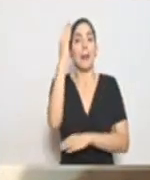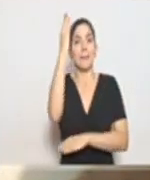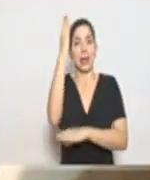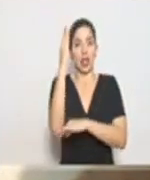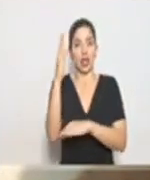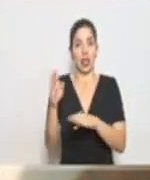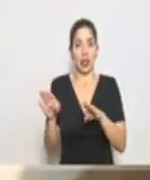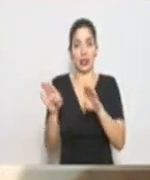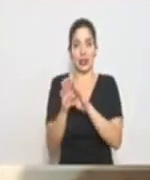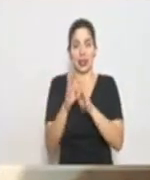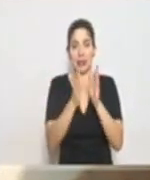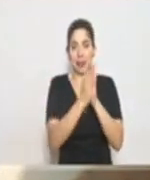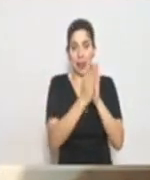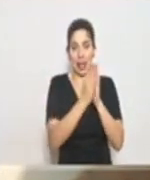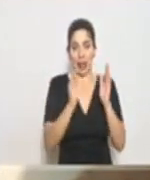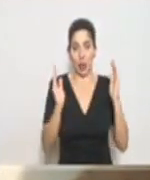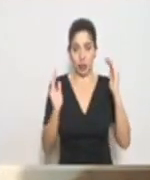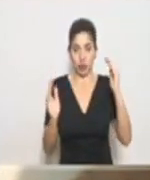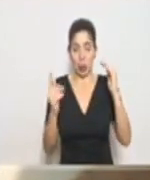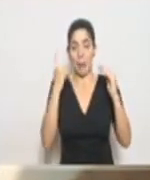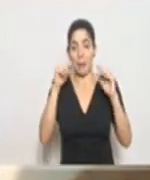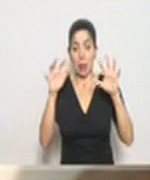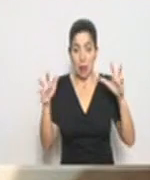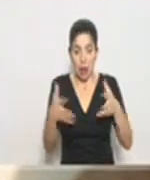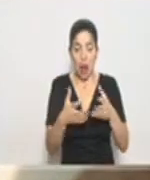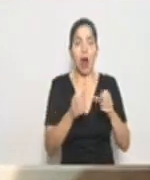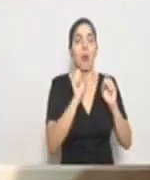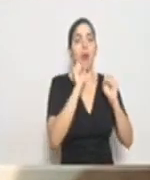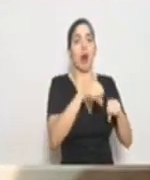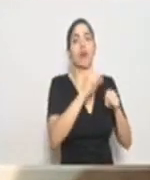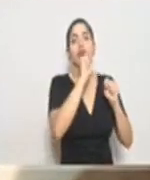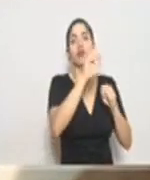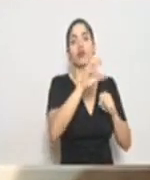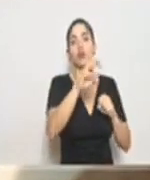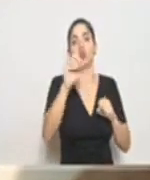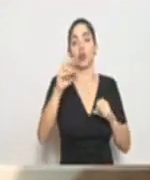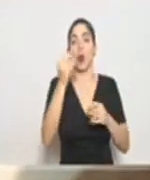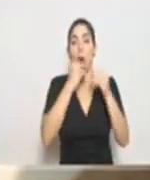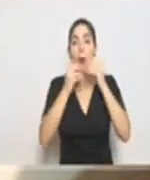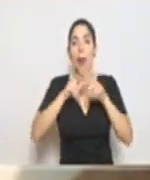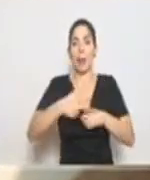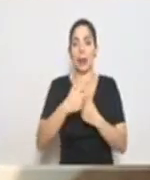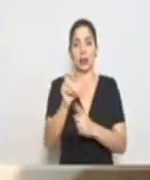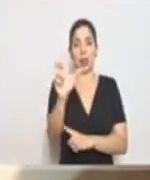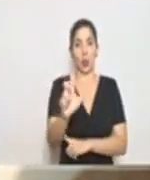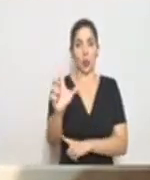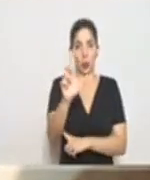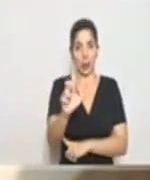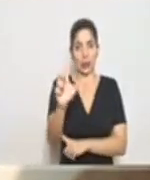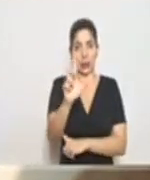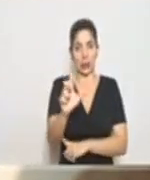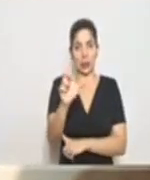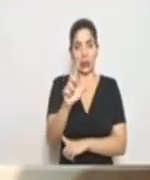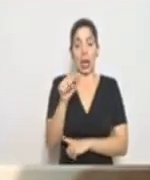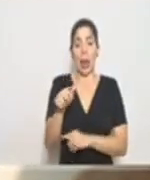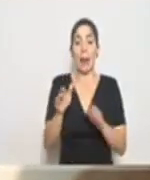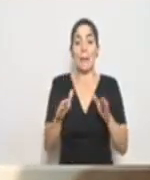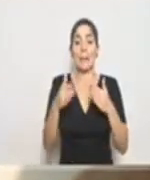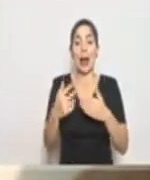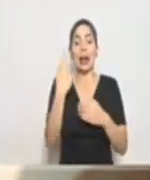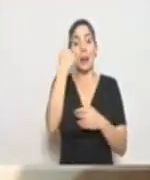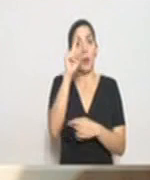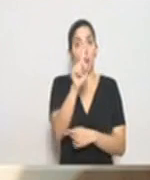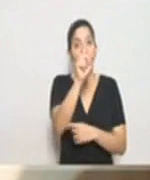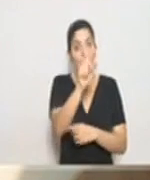iniciar con la entrega de los productos en los centros educativos a partir del lunes, ahí habrán los paquetes por